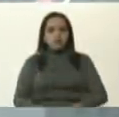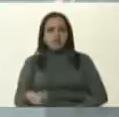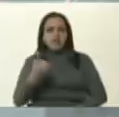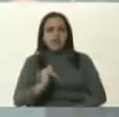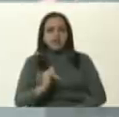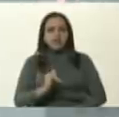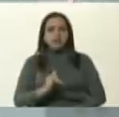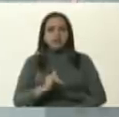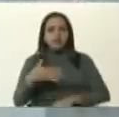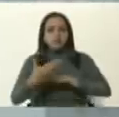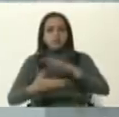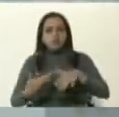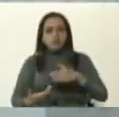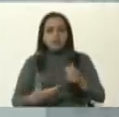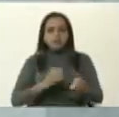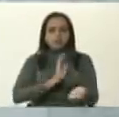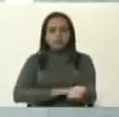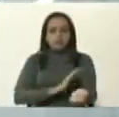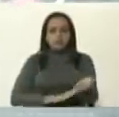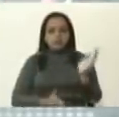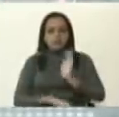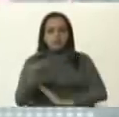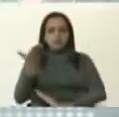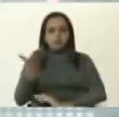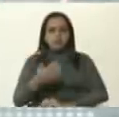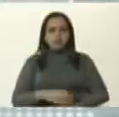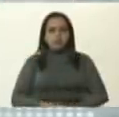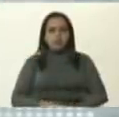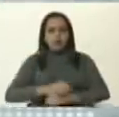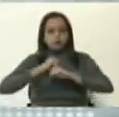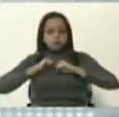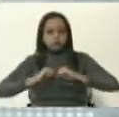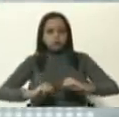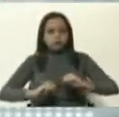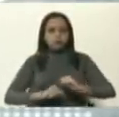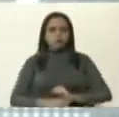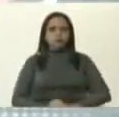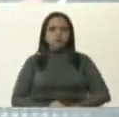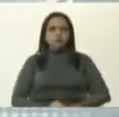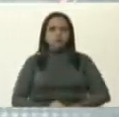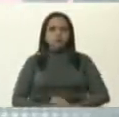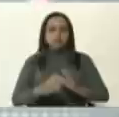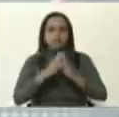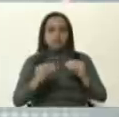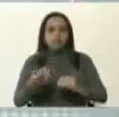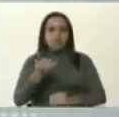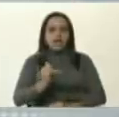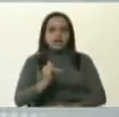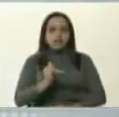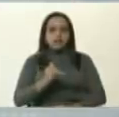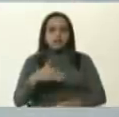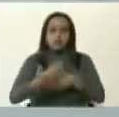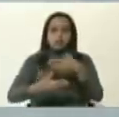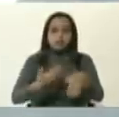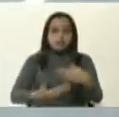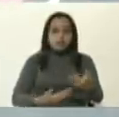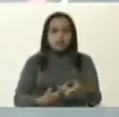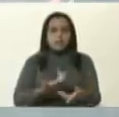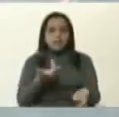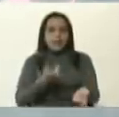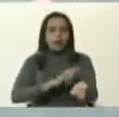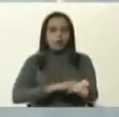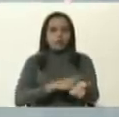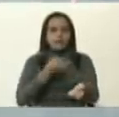de comorbilidad y presención, obesidad. Bueno, todos esos casos se complicaron, lamentándolo mucho y fueron